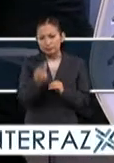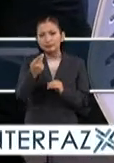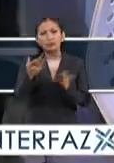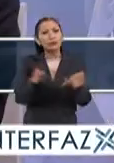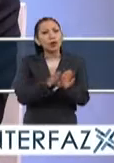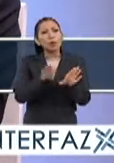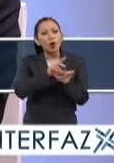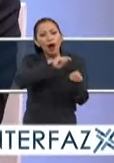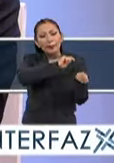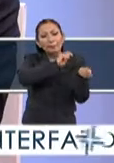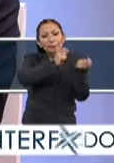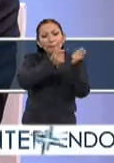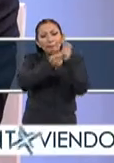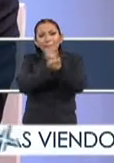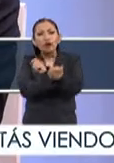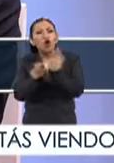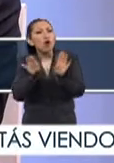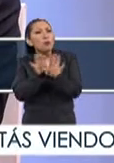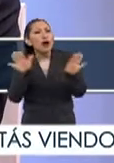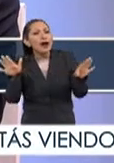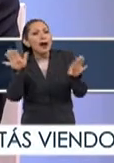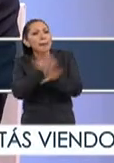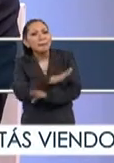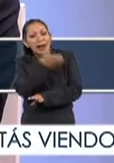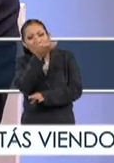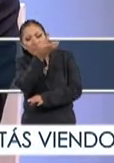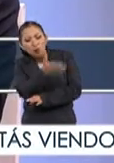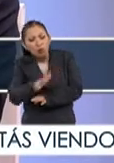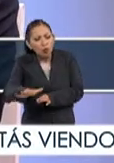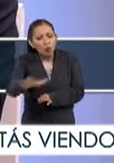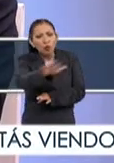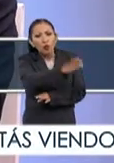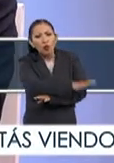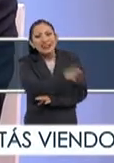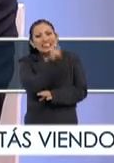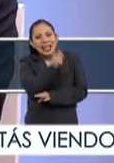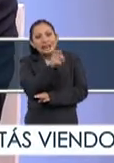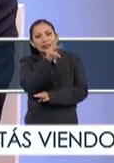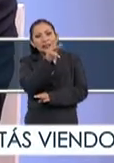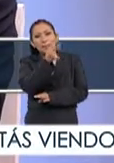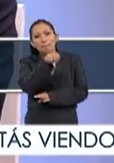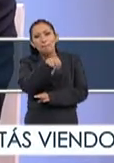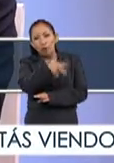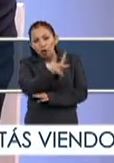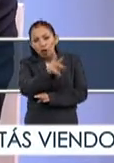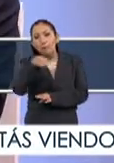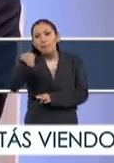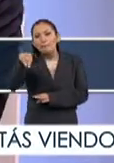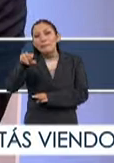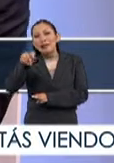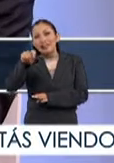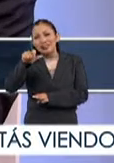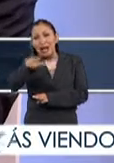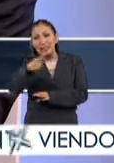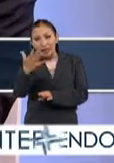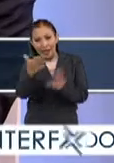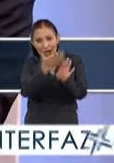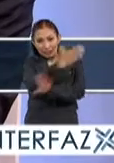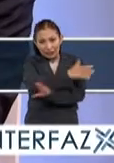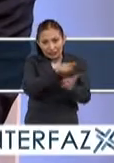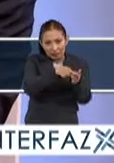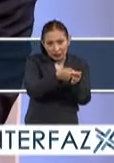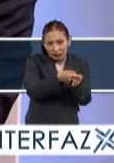cómo ha evolucionado o cómo ha cambiado lo que es el punk lo que es el metal de sus bases